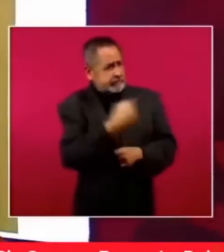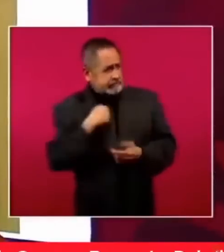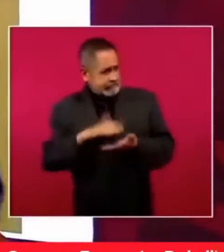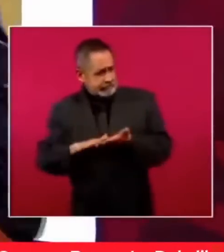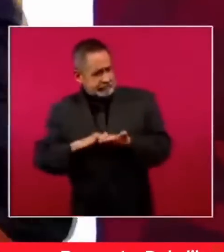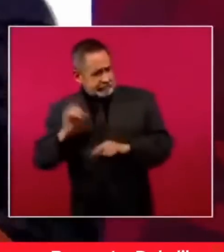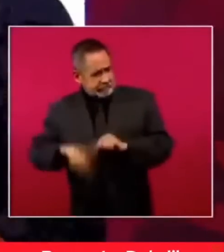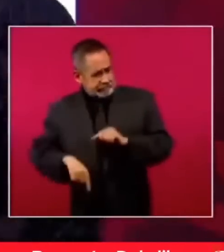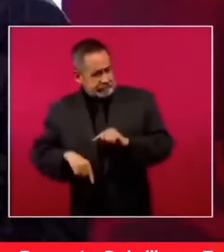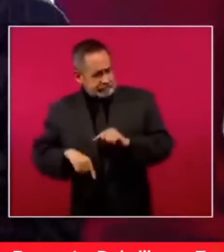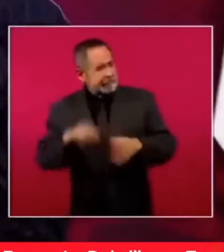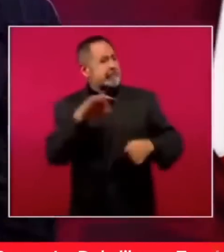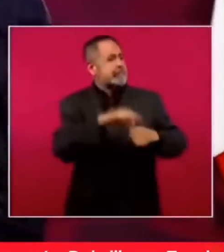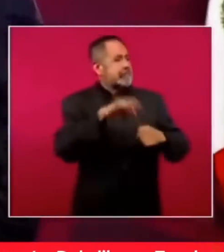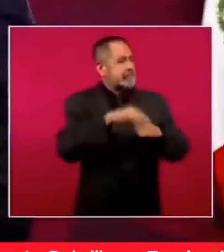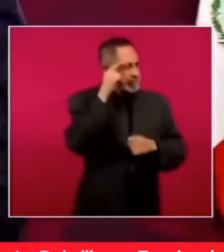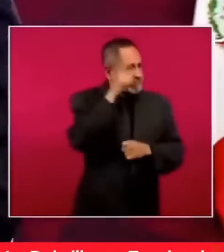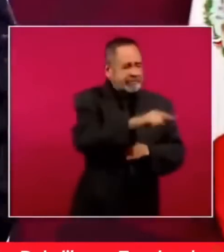teniendo a Cuadri?